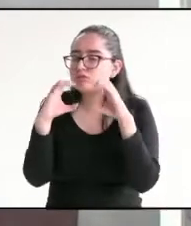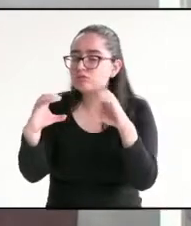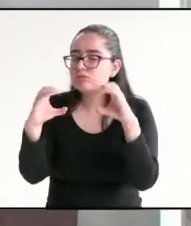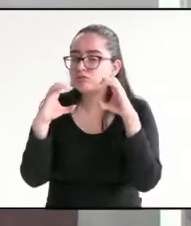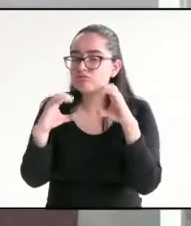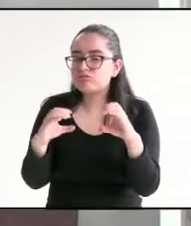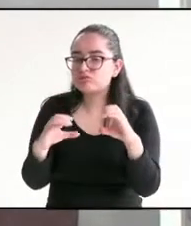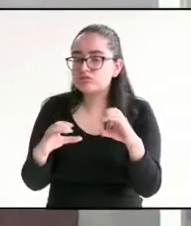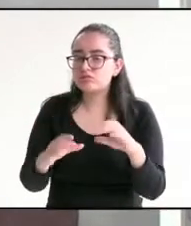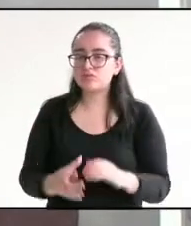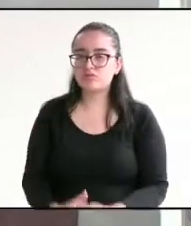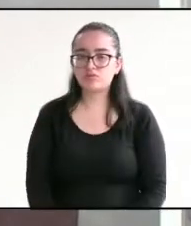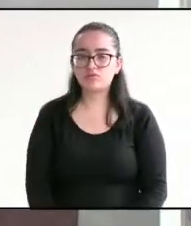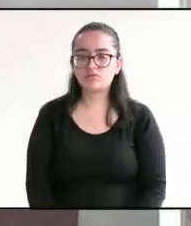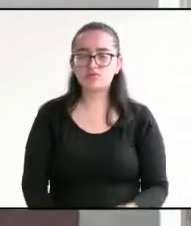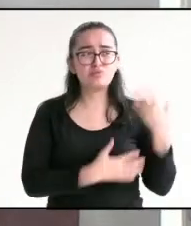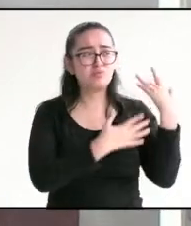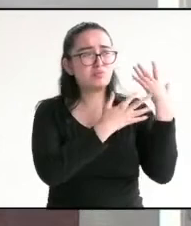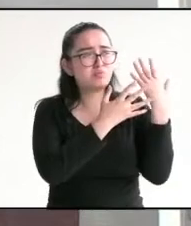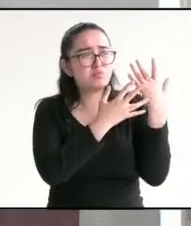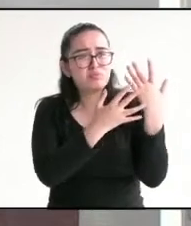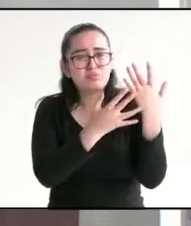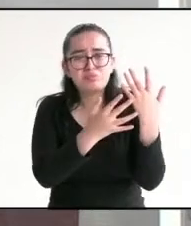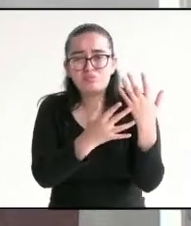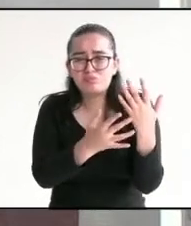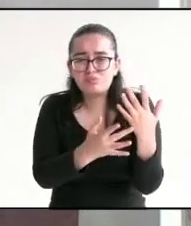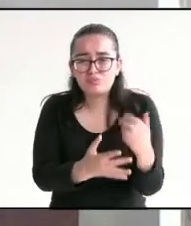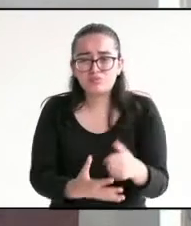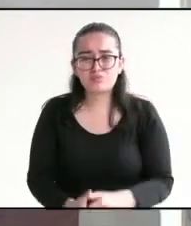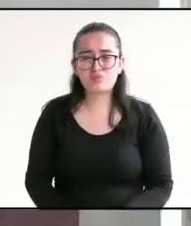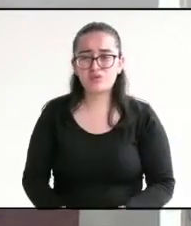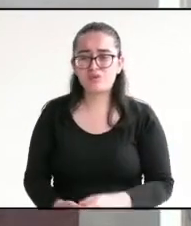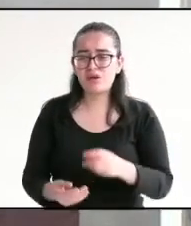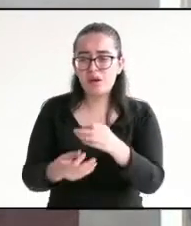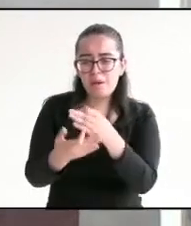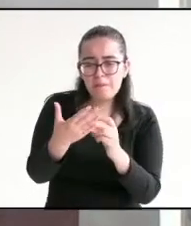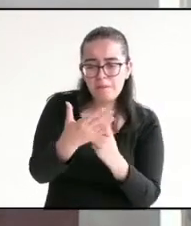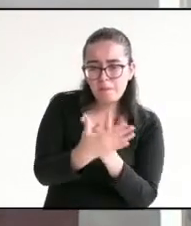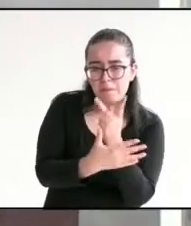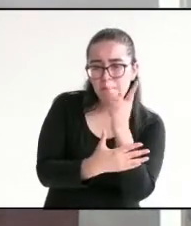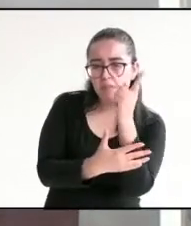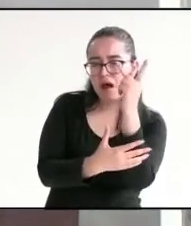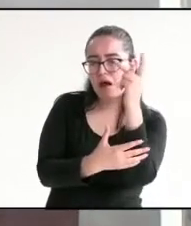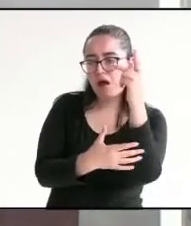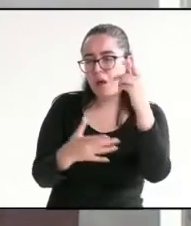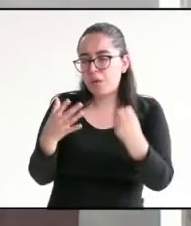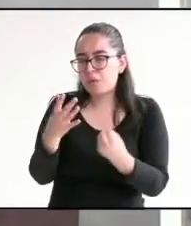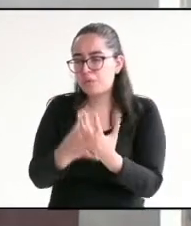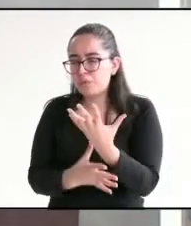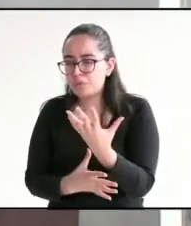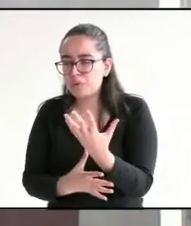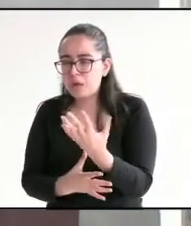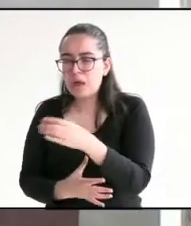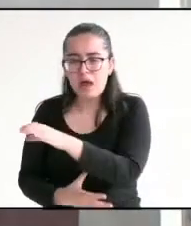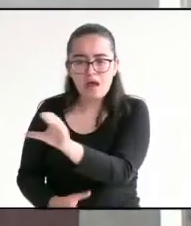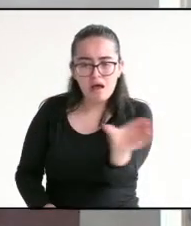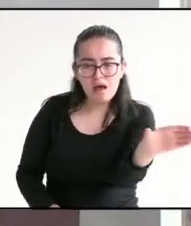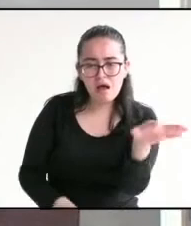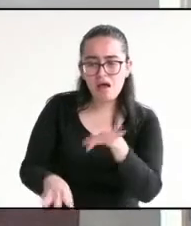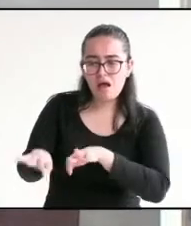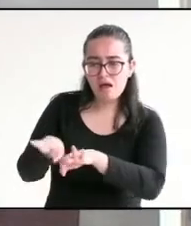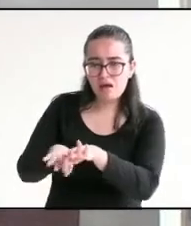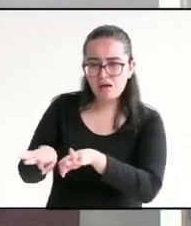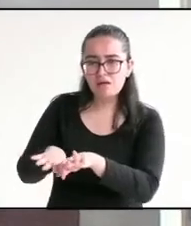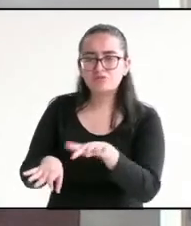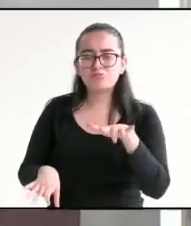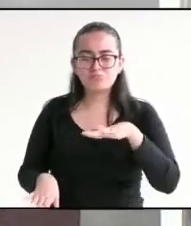ocasionado durante tantos años. La conversión del cultivo, si bien es cierto, ha sido necesaria para el sostenimiento de algunas familias actopeñas, también